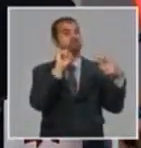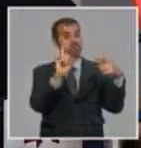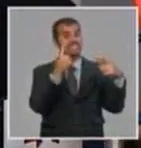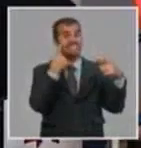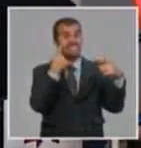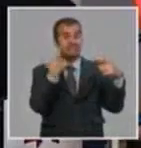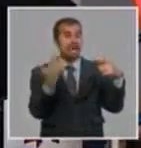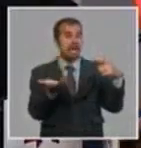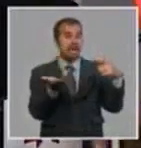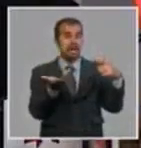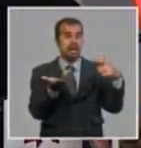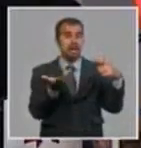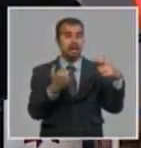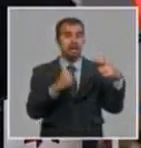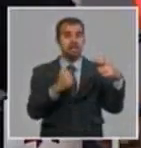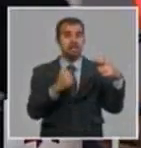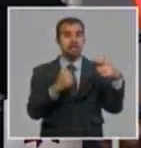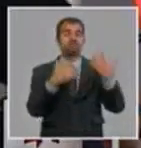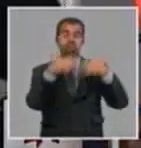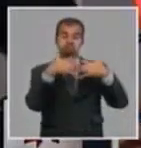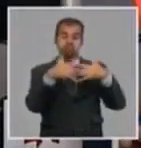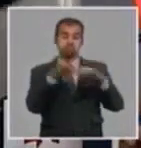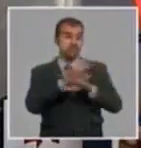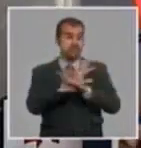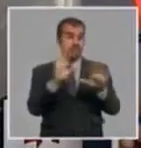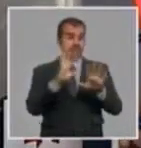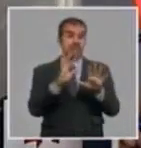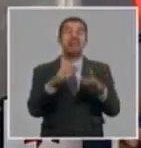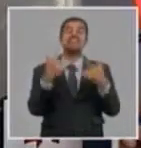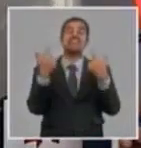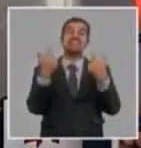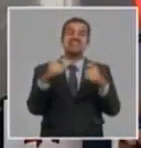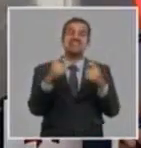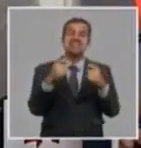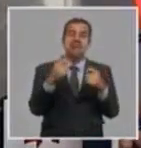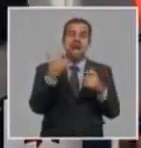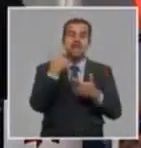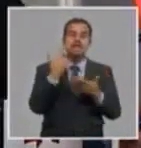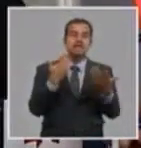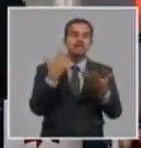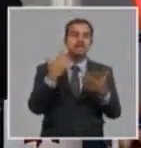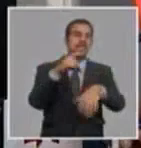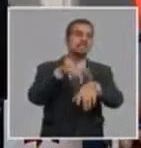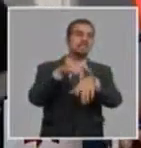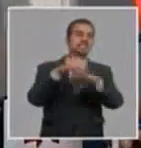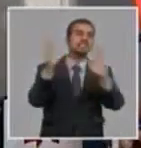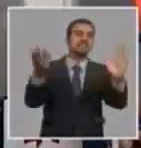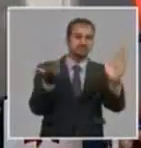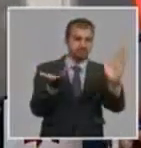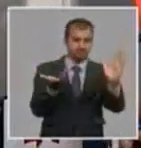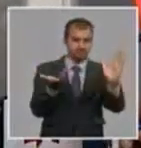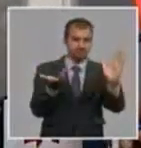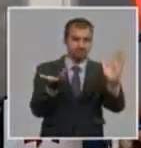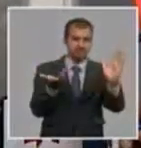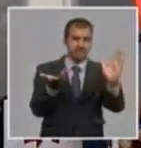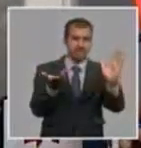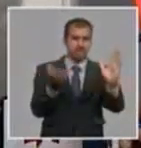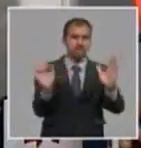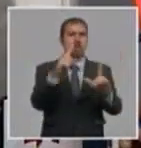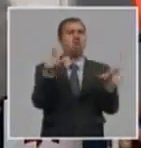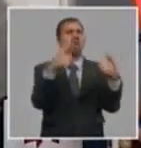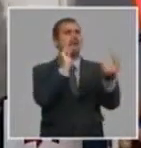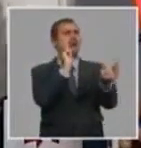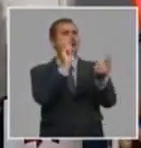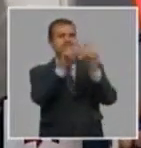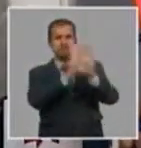que se le exigen, que es realmente sostenible en el tiempo. No es solo alcanzar esa meta, sino hay